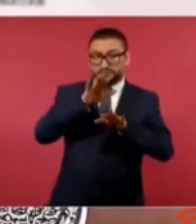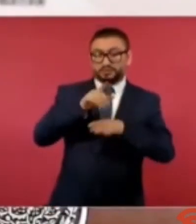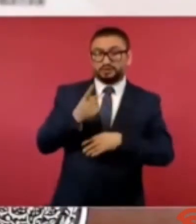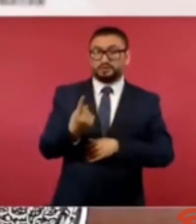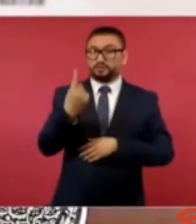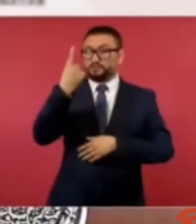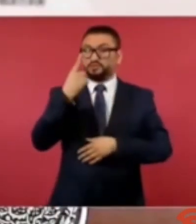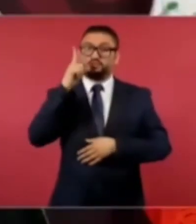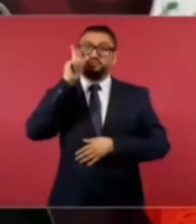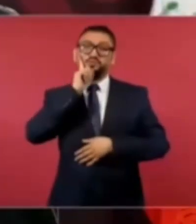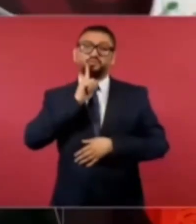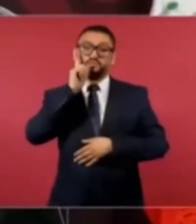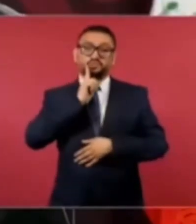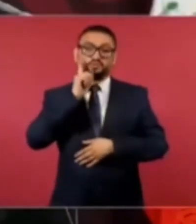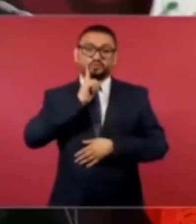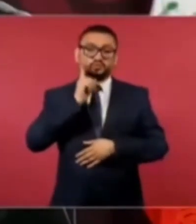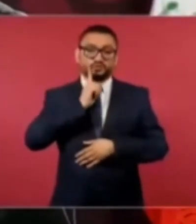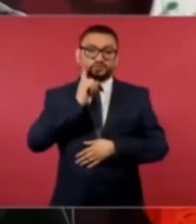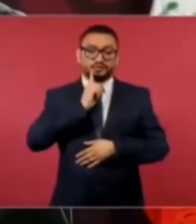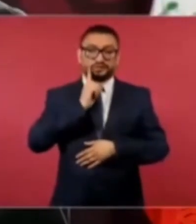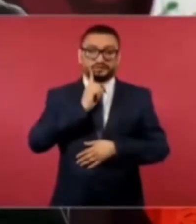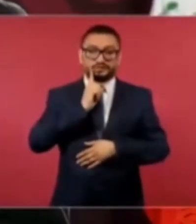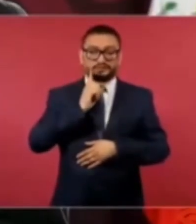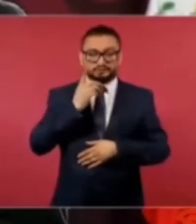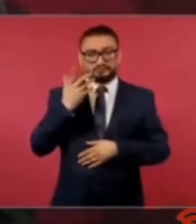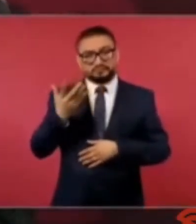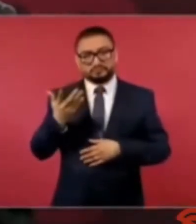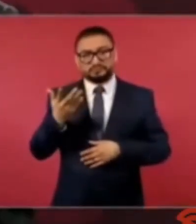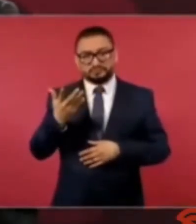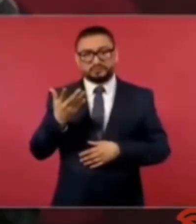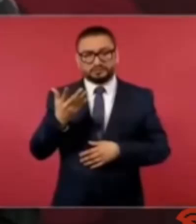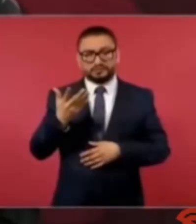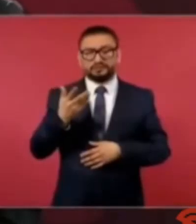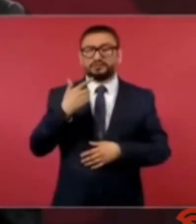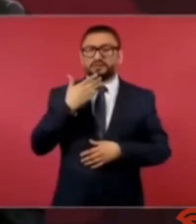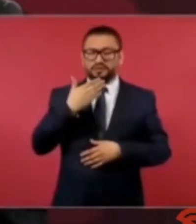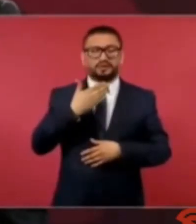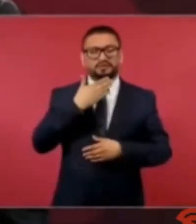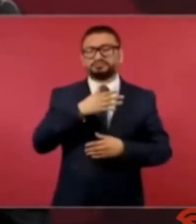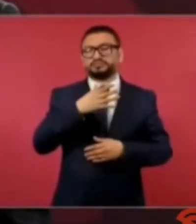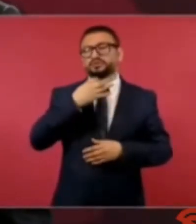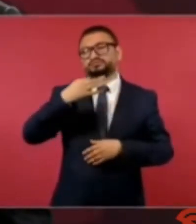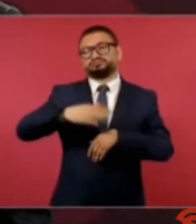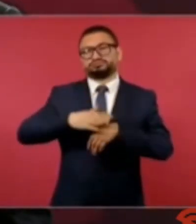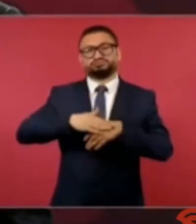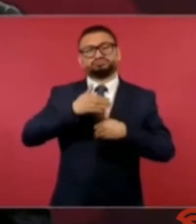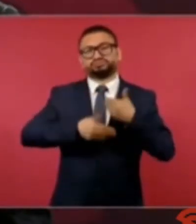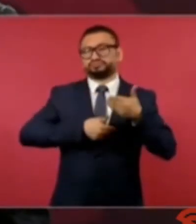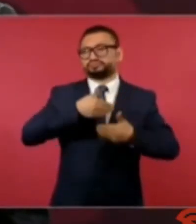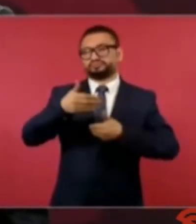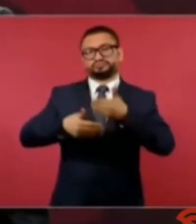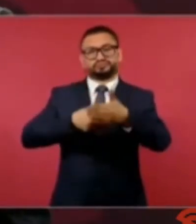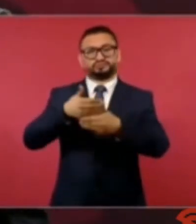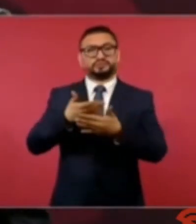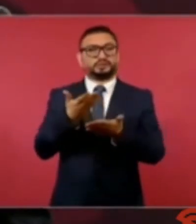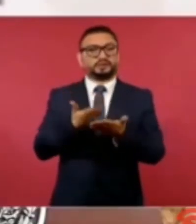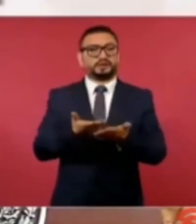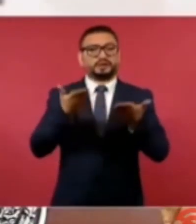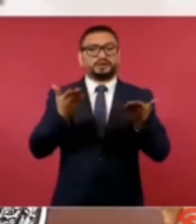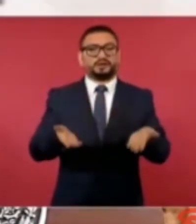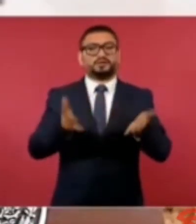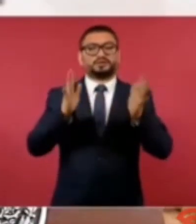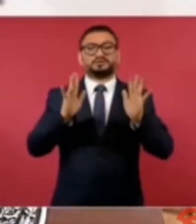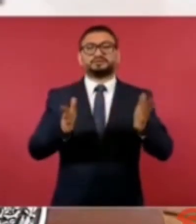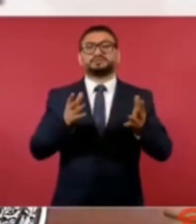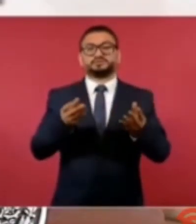secretaria te diría es un proceso por ahora hay muy